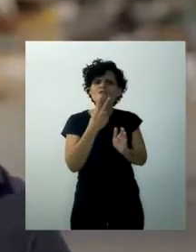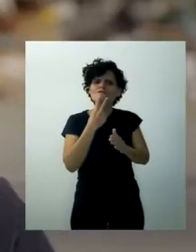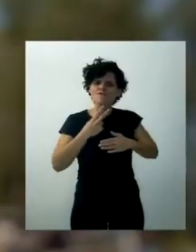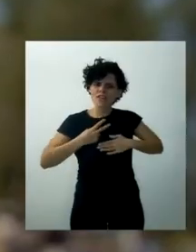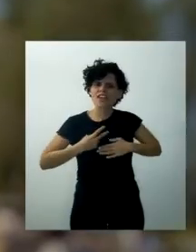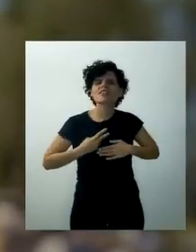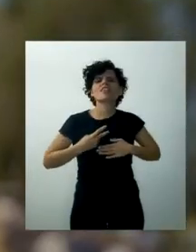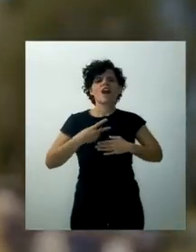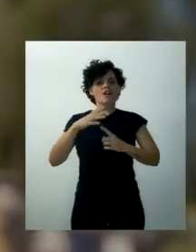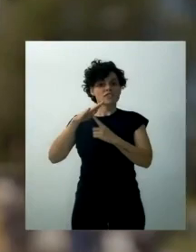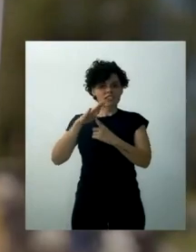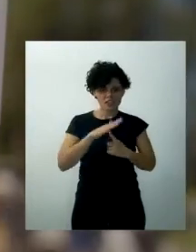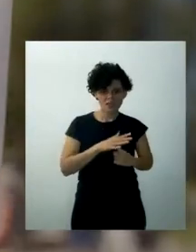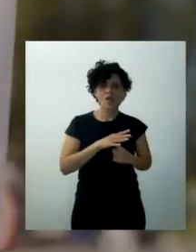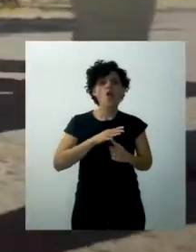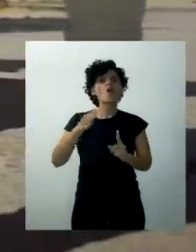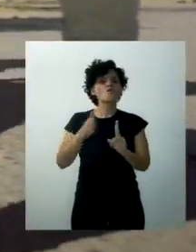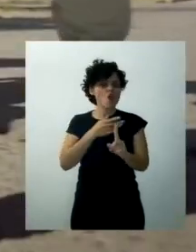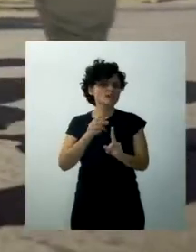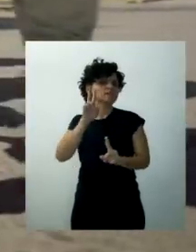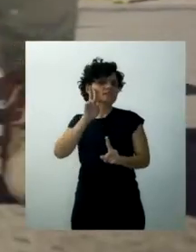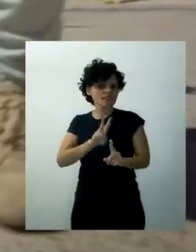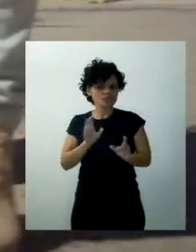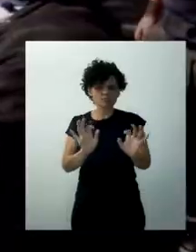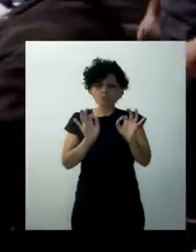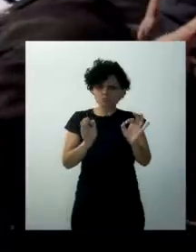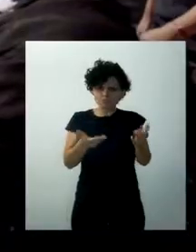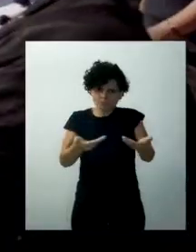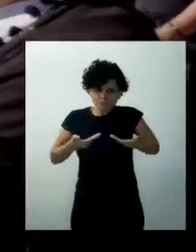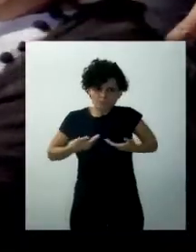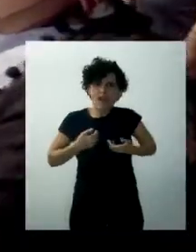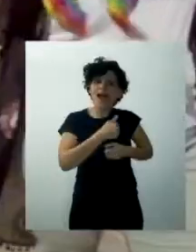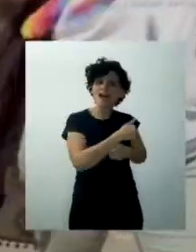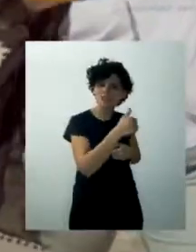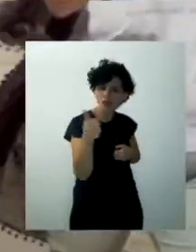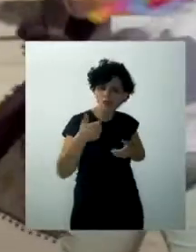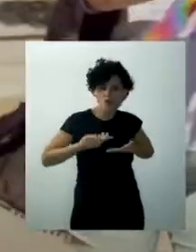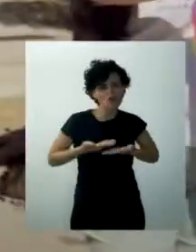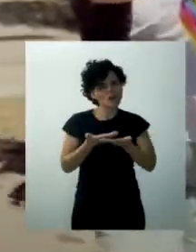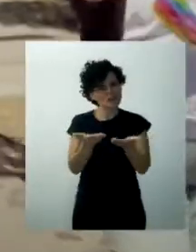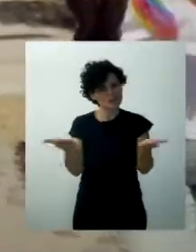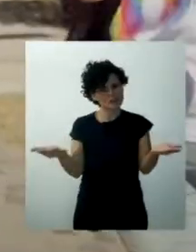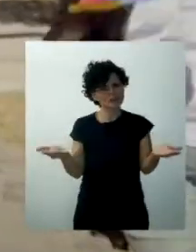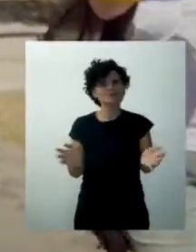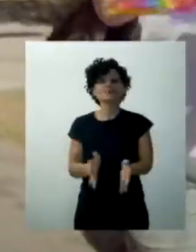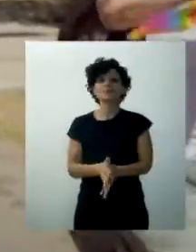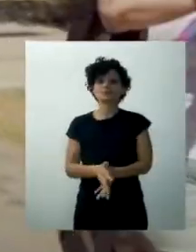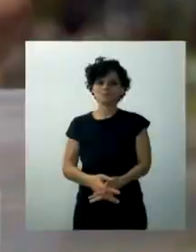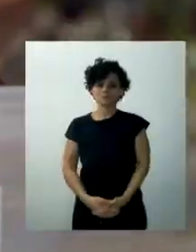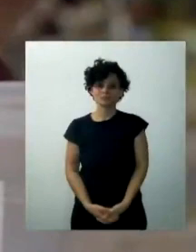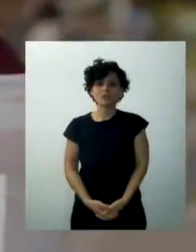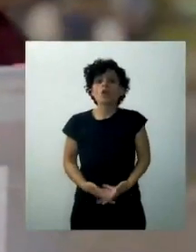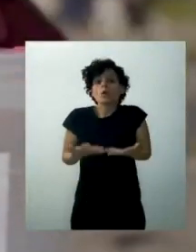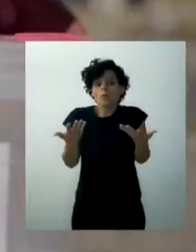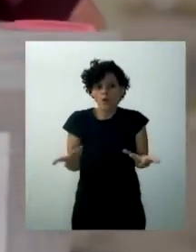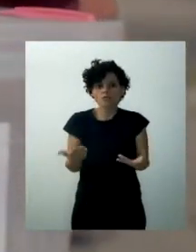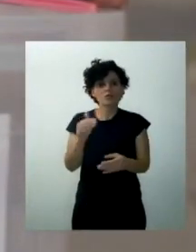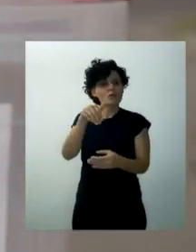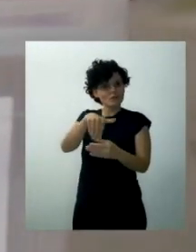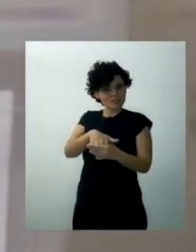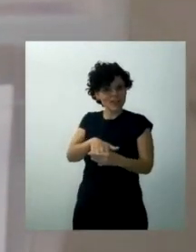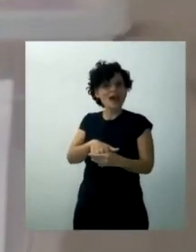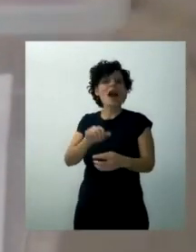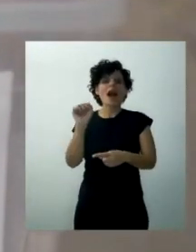una vida libre de violencia y discriminación. Para todas, todos y todes. Por eso